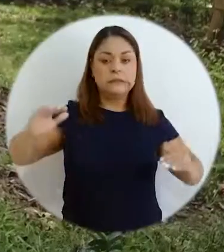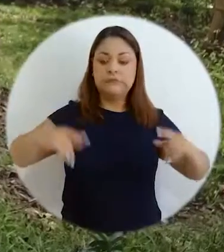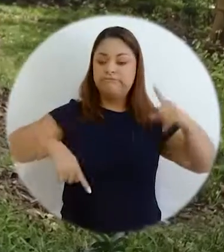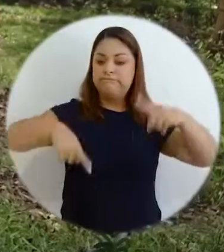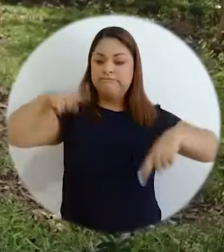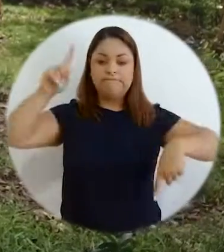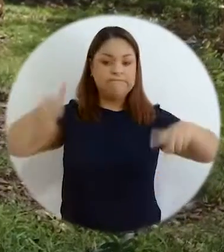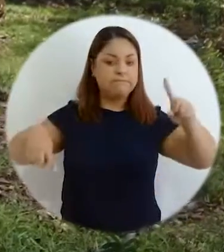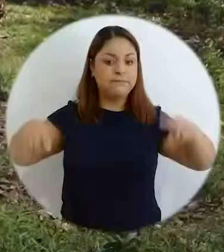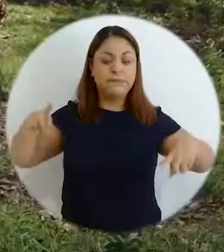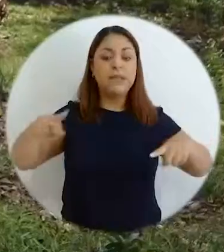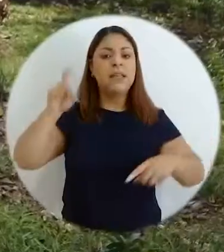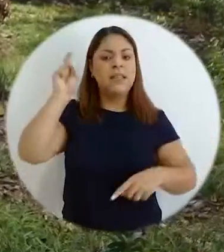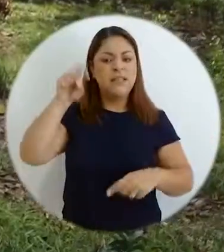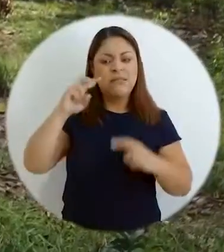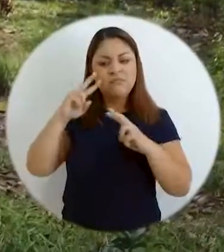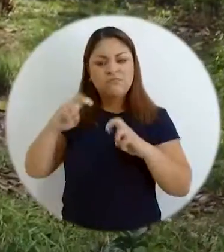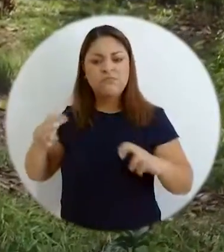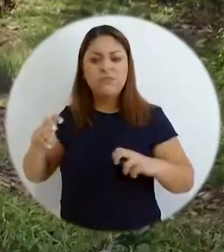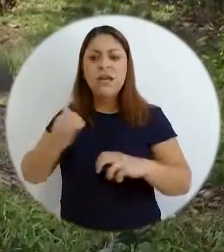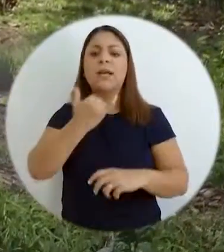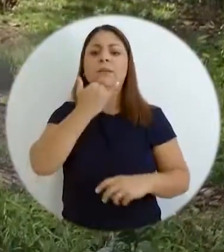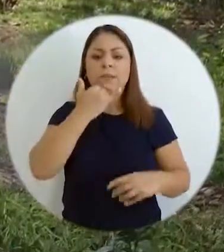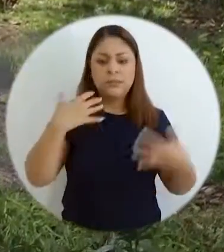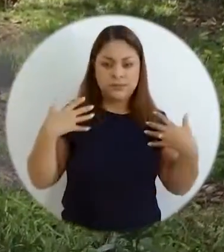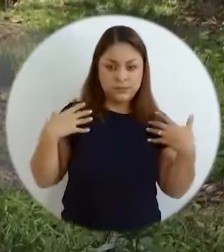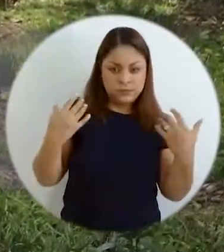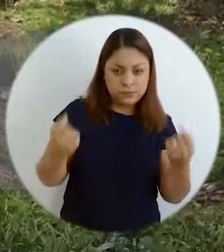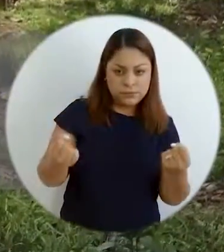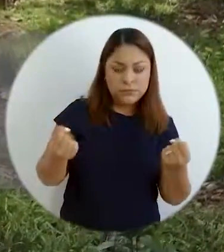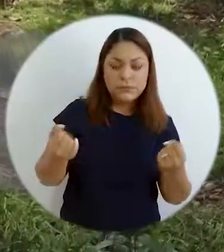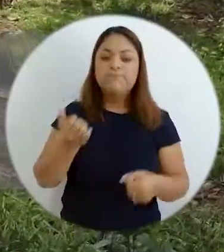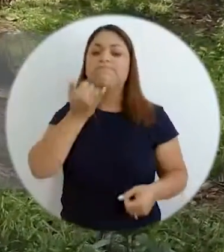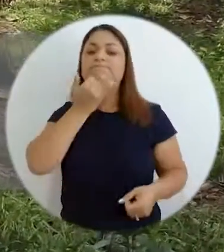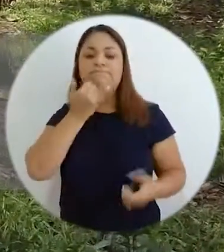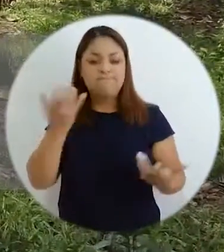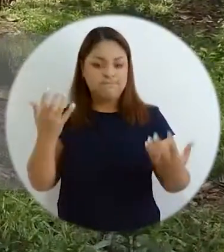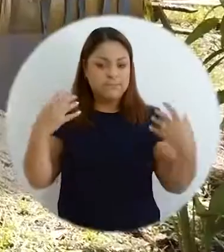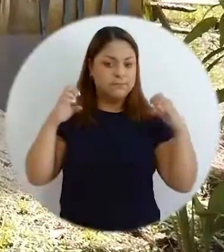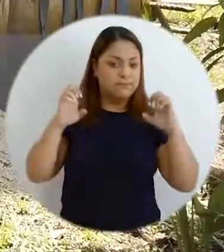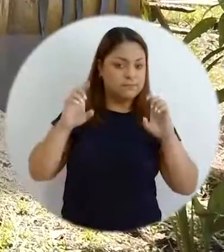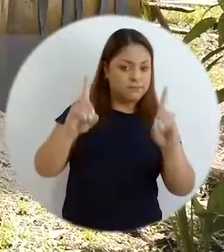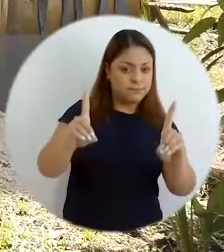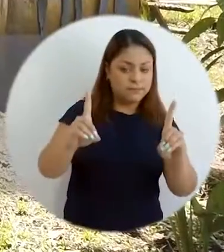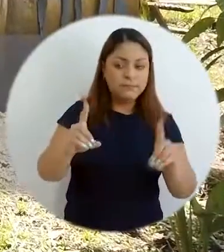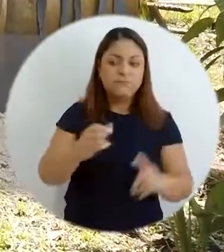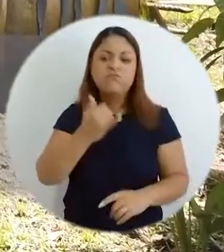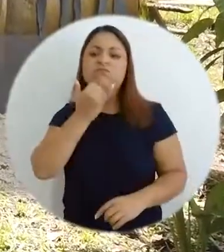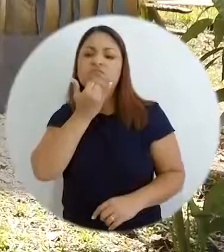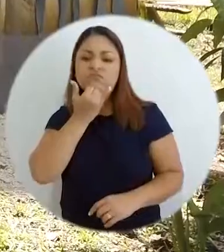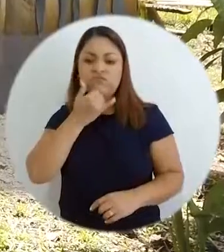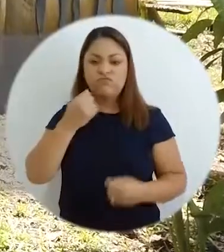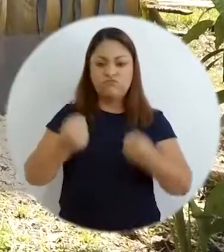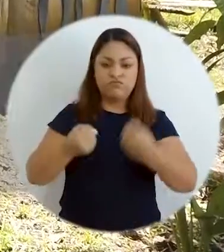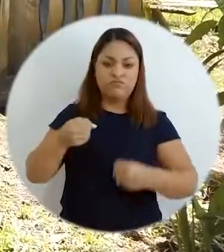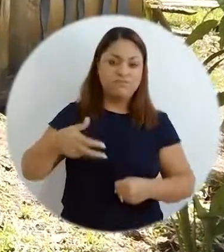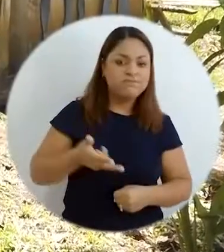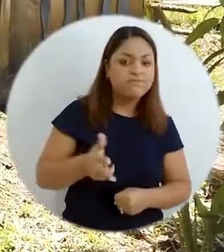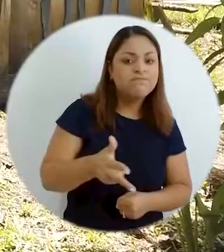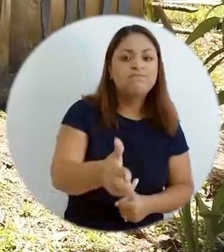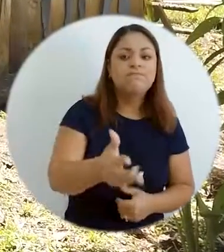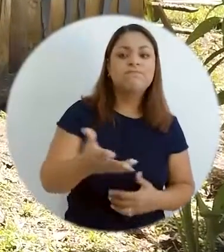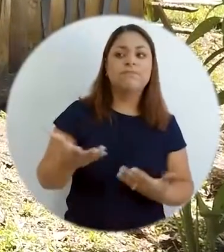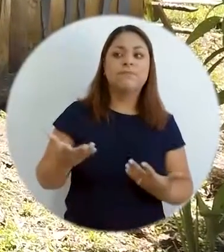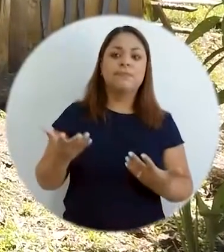social qué es lo que pasa en salud, qué es lo que pasa en educación, qué es lo que pasa en transportación y dotación de